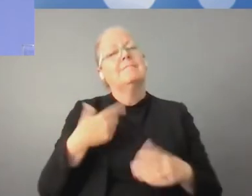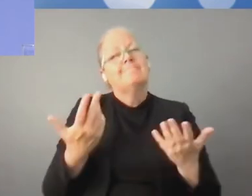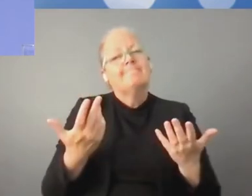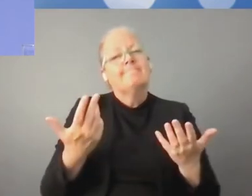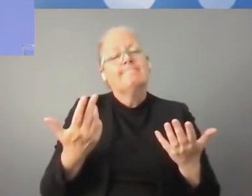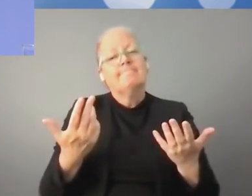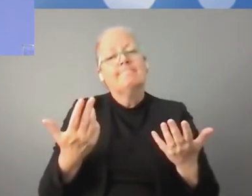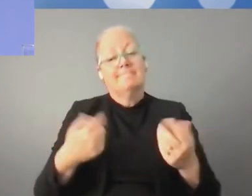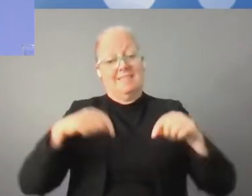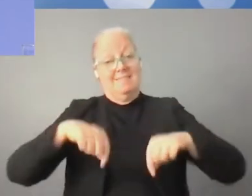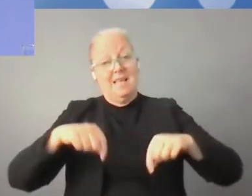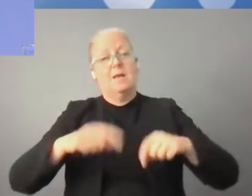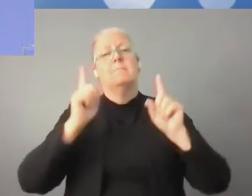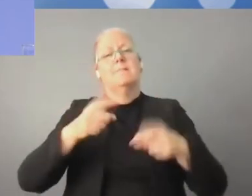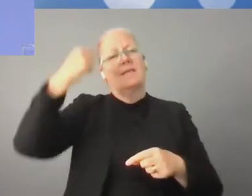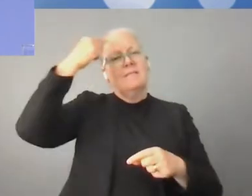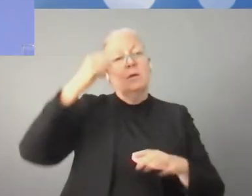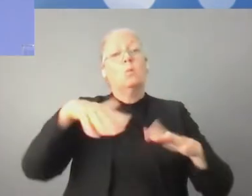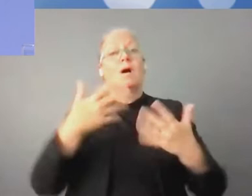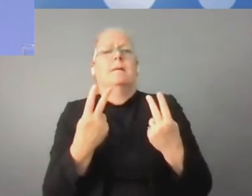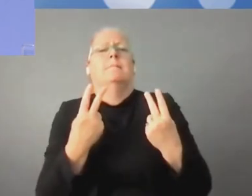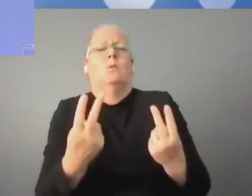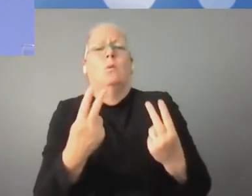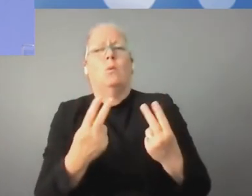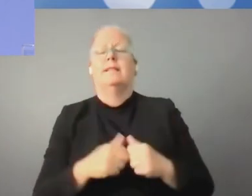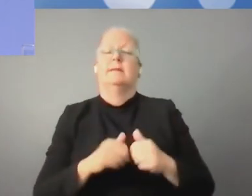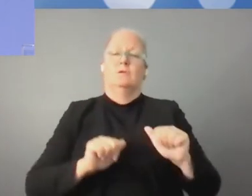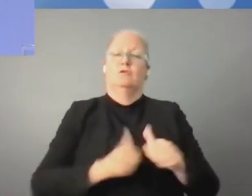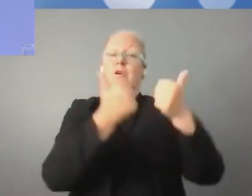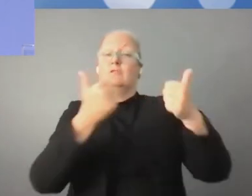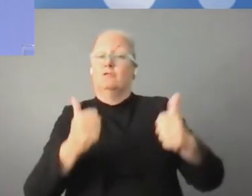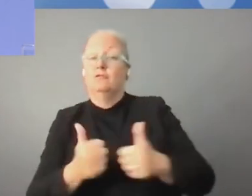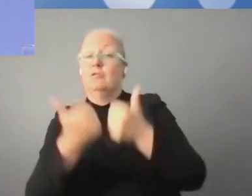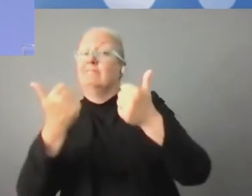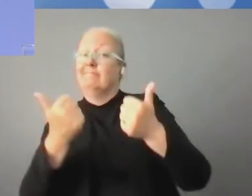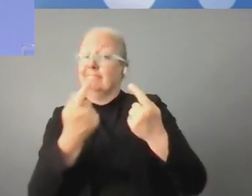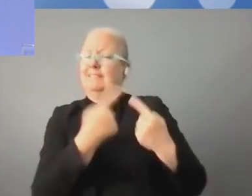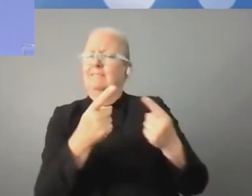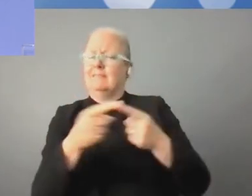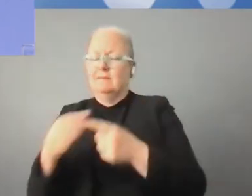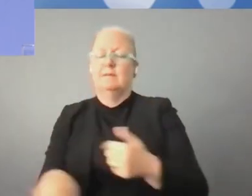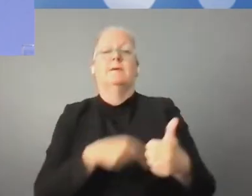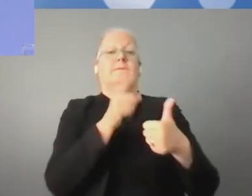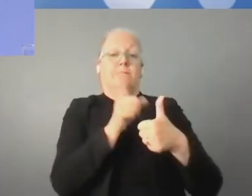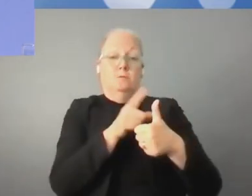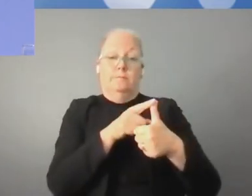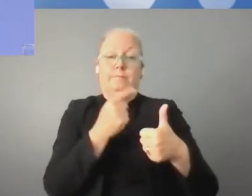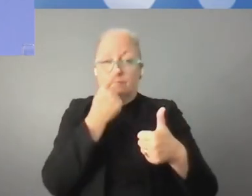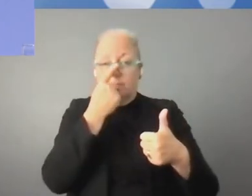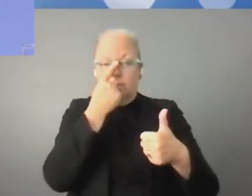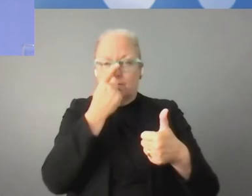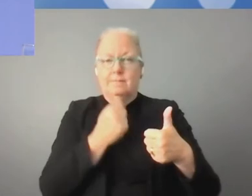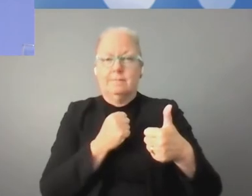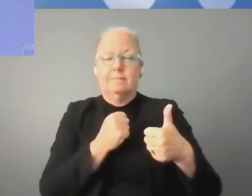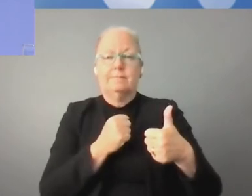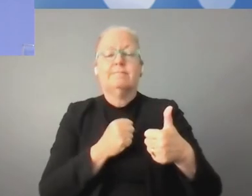Uno, que ya se ha hablado mucho, es la falta de equilibrio en cuanto al acceso al Internet. Pero también la